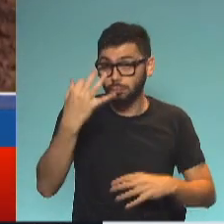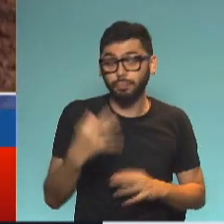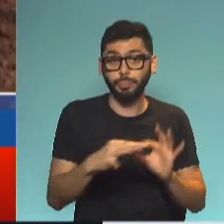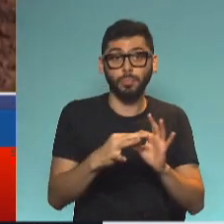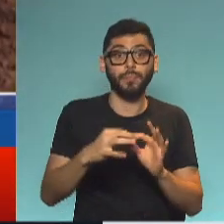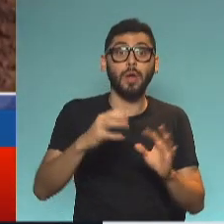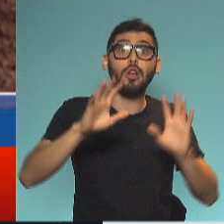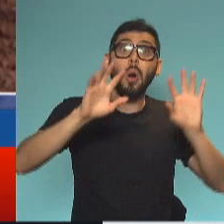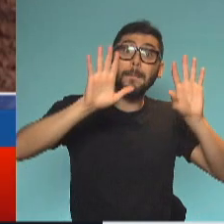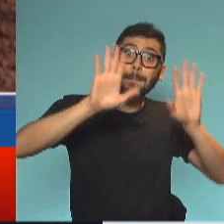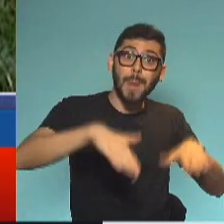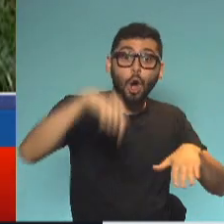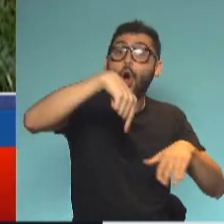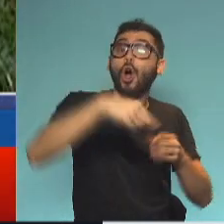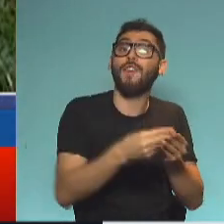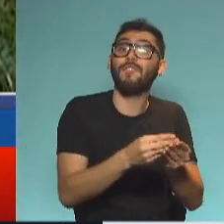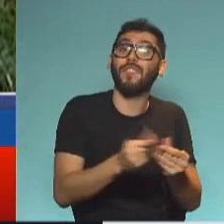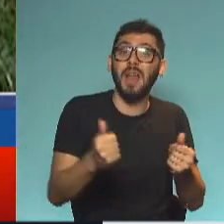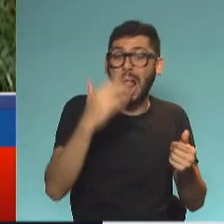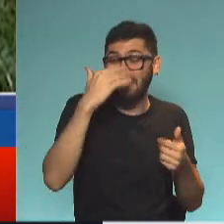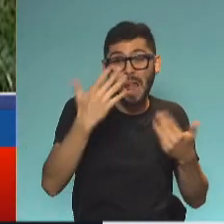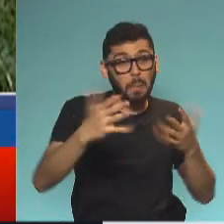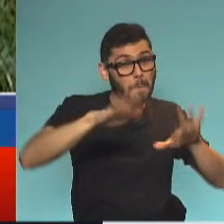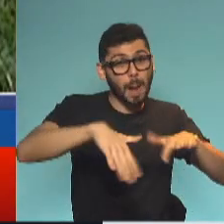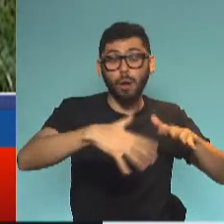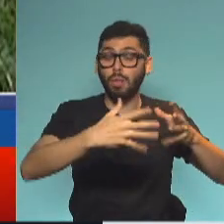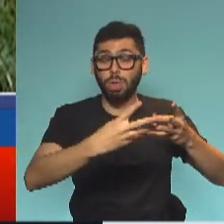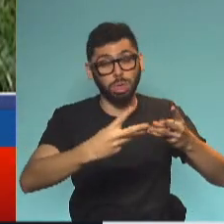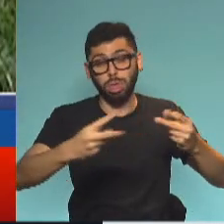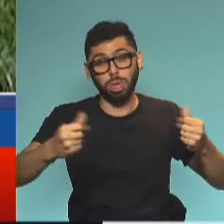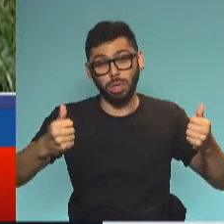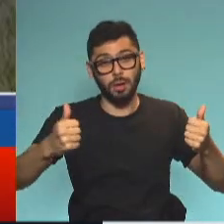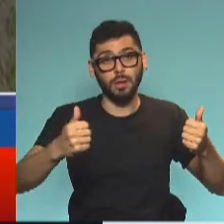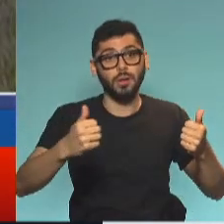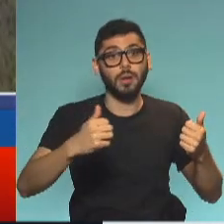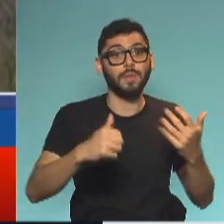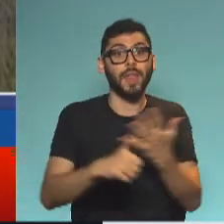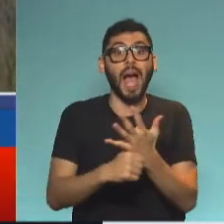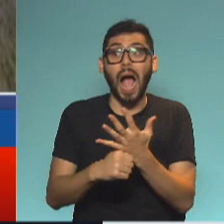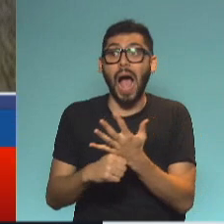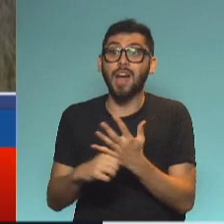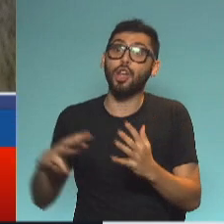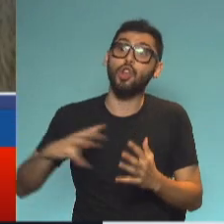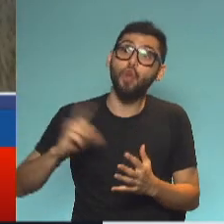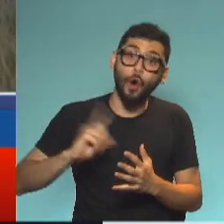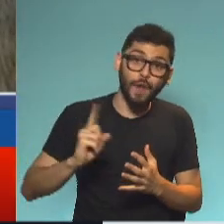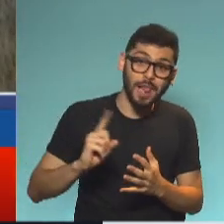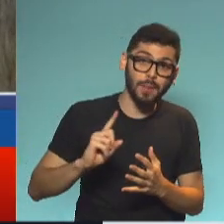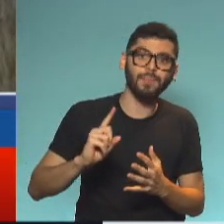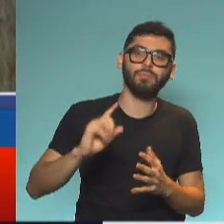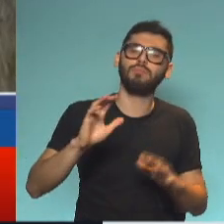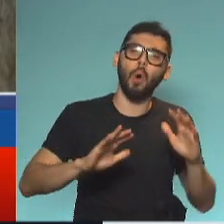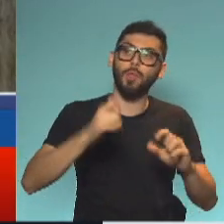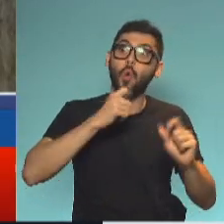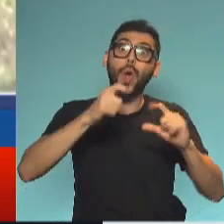termina hoy el paro ganadero, se ha deshilachado el paro ganadero, no ha faltado carne, ha habido algunos picos de aumento de carne,